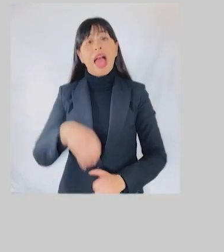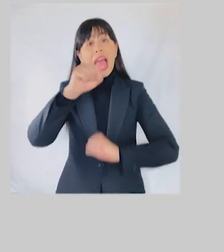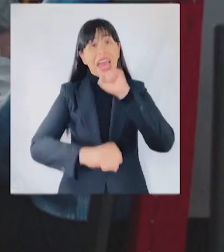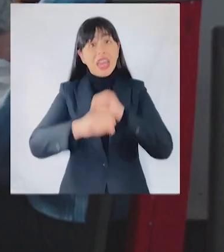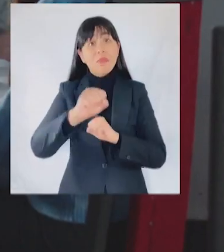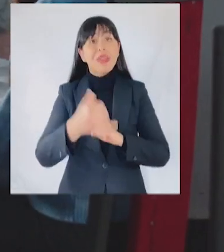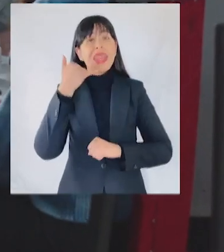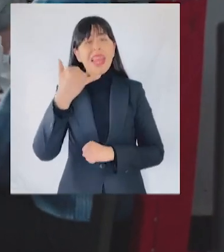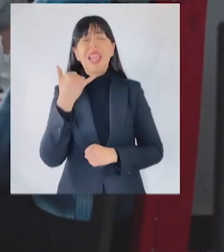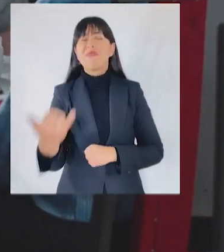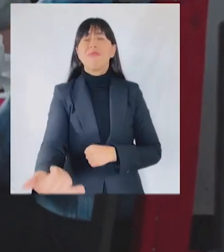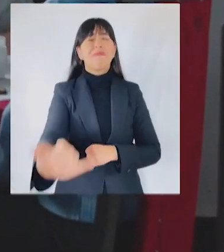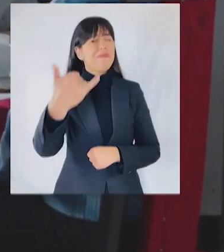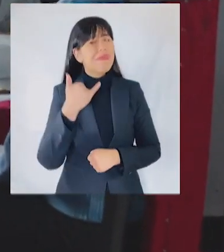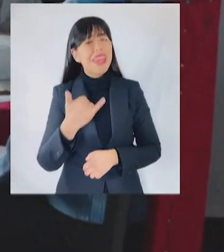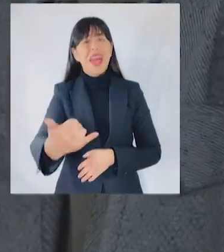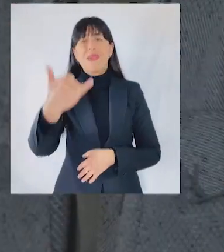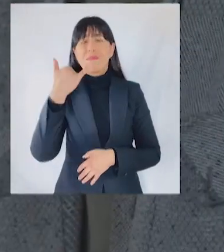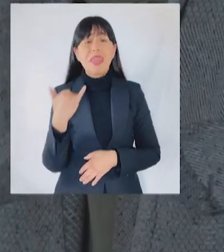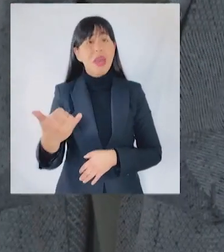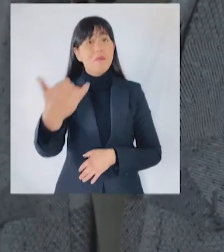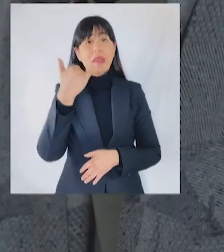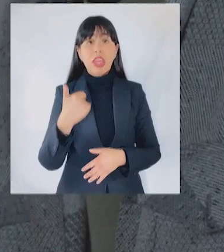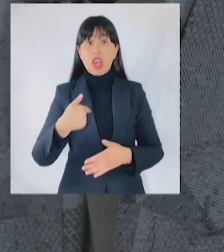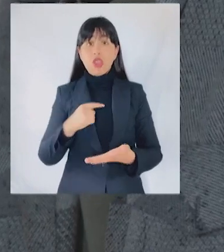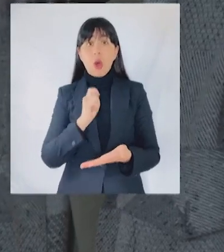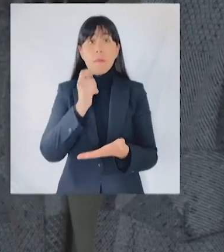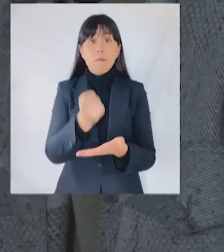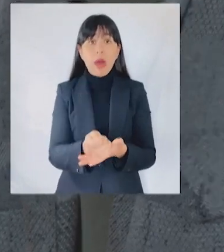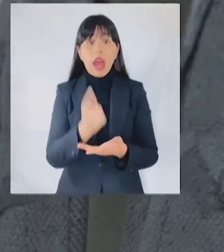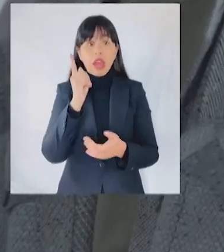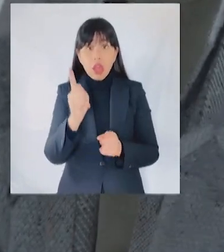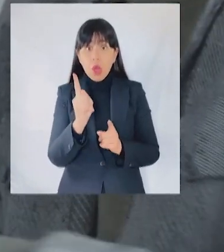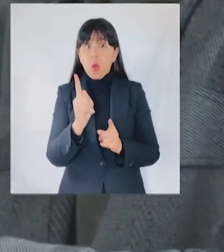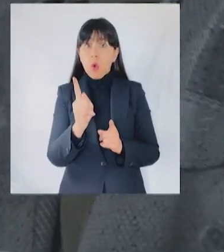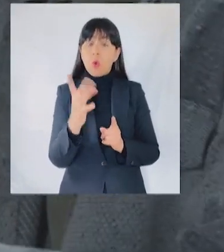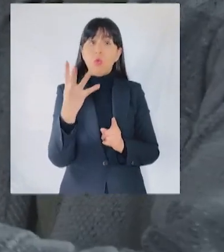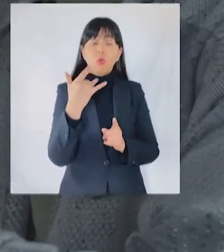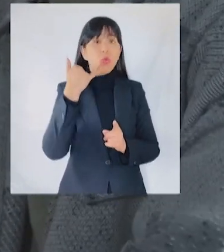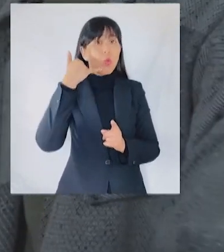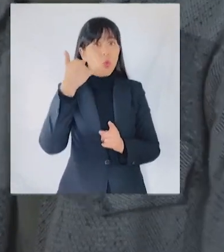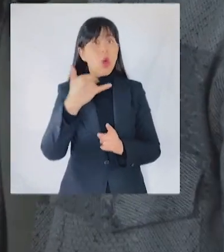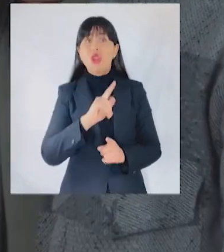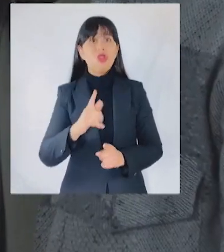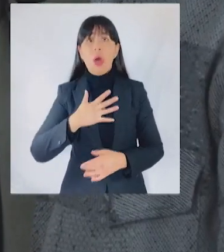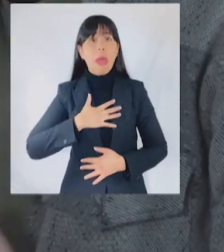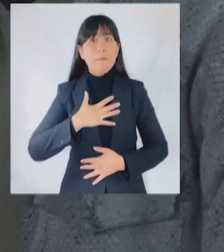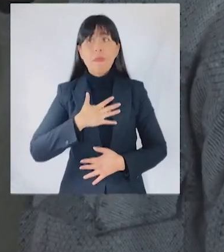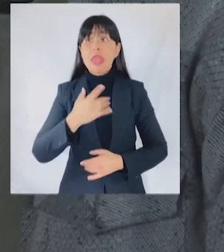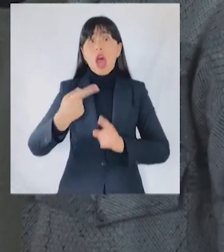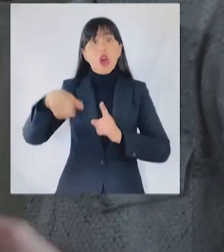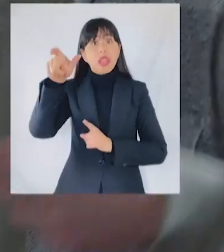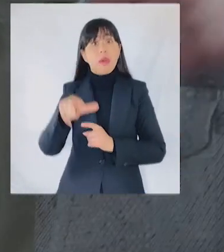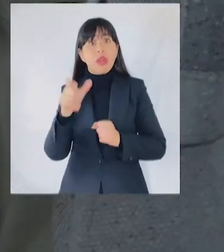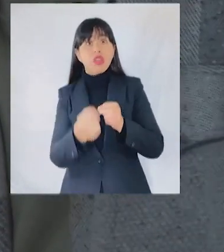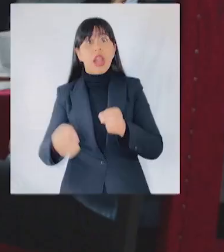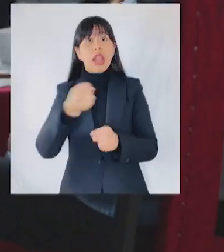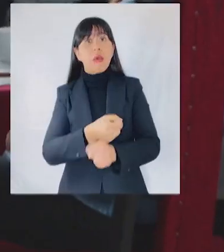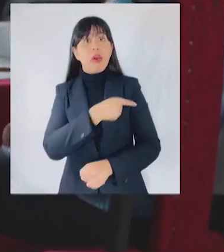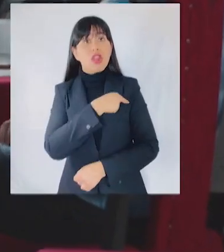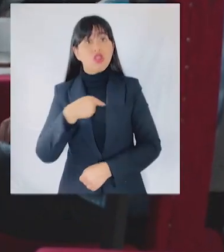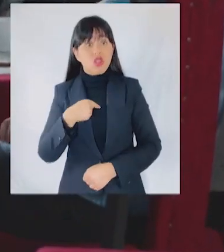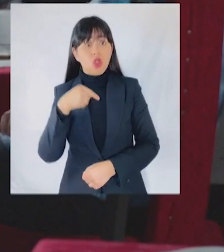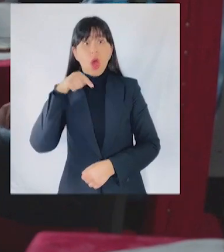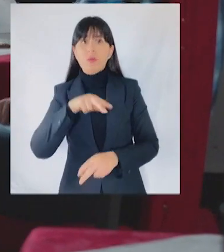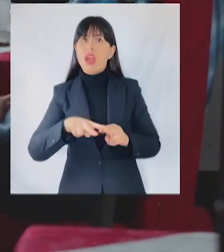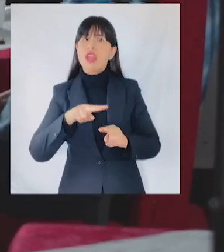La compañía de teléfono de nuevo, suegro, me llaman todo el día para cobrarme una cuenta que no es mía. Un huevón abrió una línea en nombre mío y ahora quieren que la pague yo. Chucha, ¿y